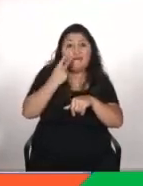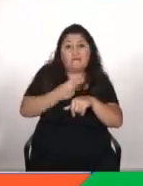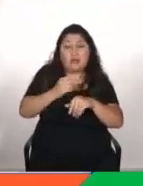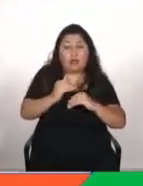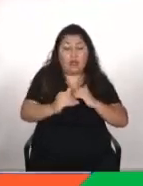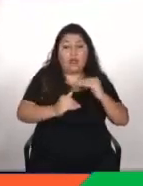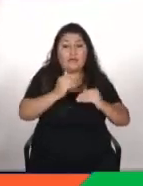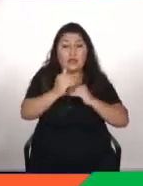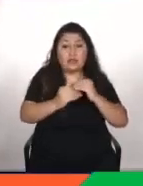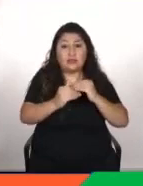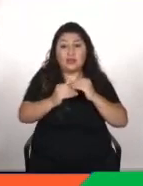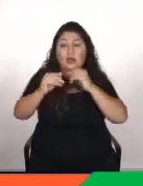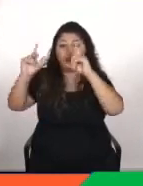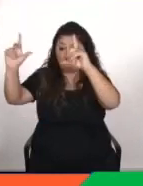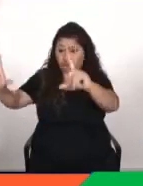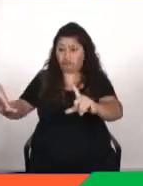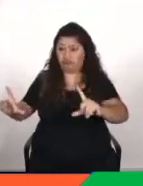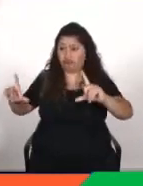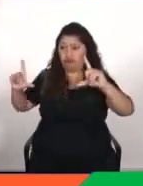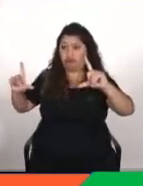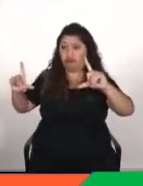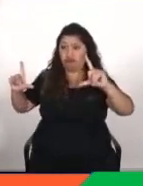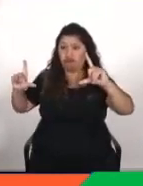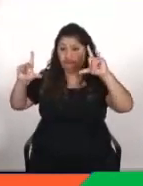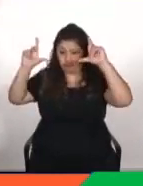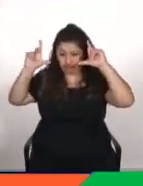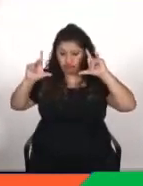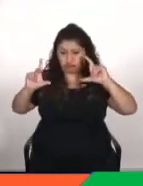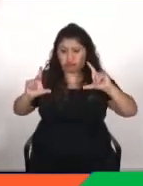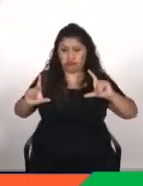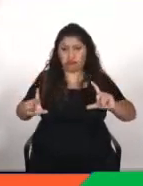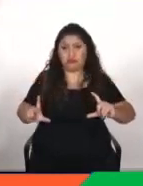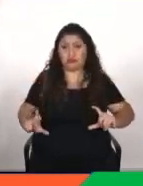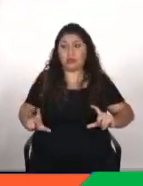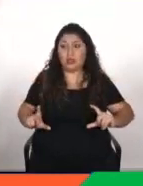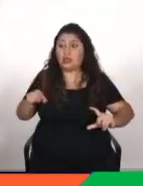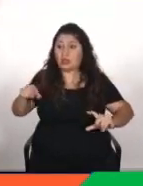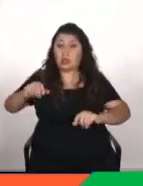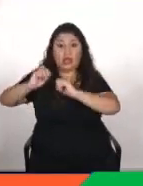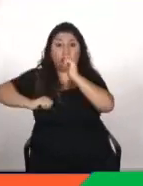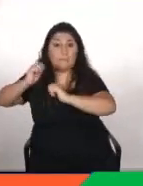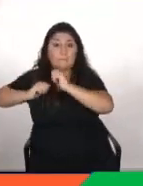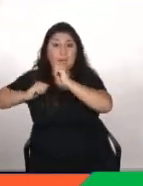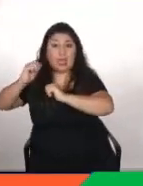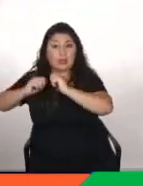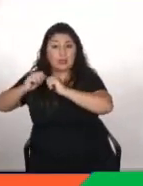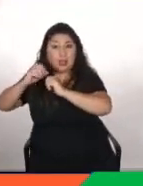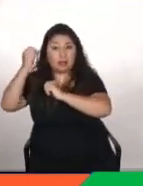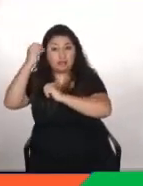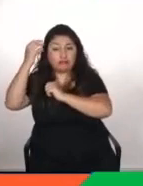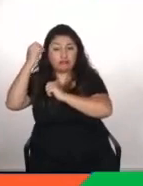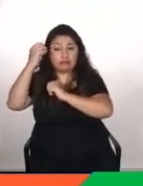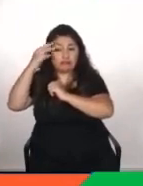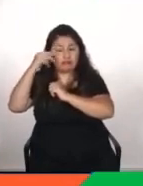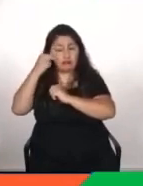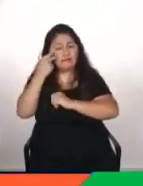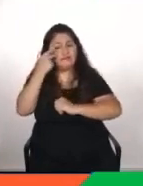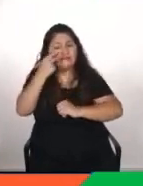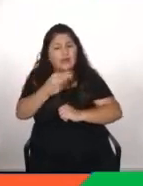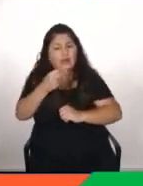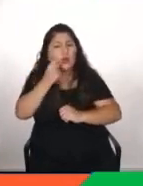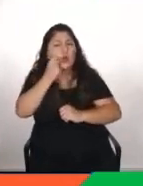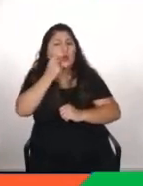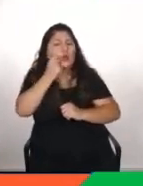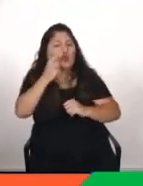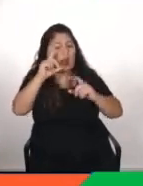coger una radiografía y poder dejar que sea el propio sistema de machine learning el que vaya aprendiendo a detectar qué patrones tiene que identificar en